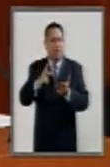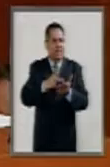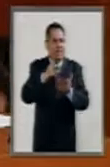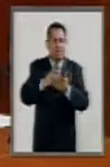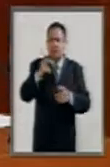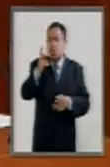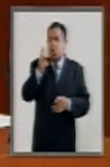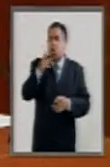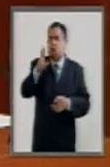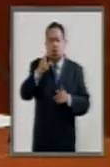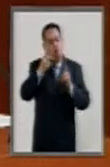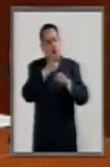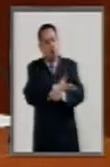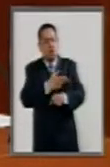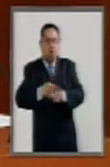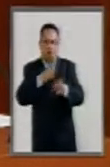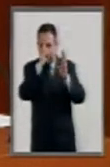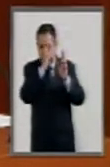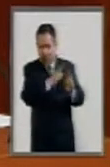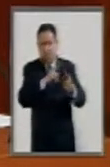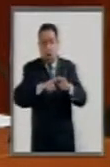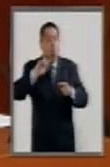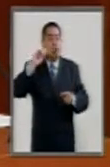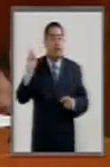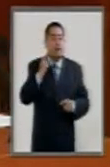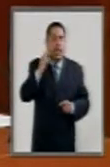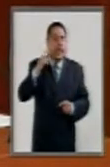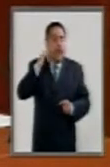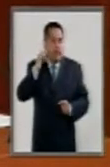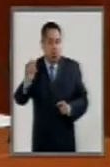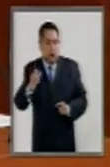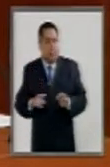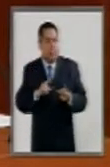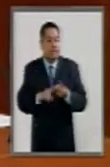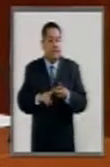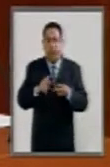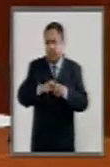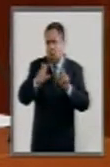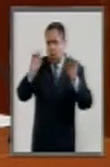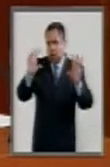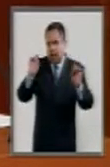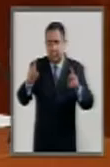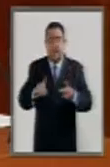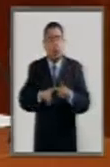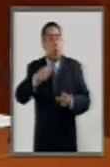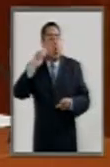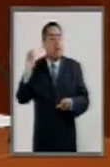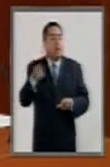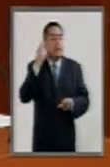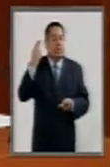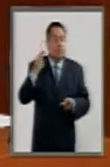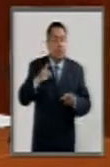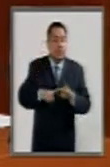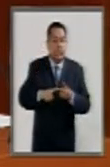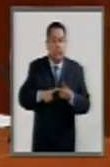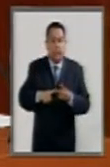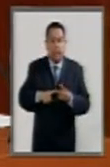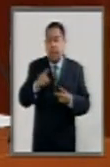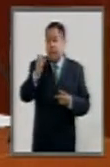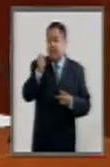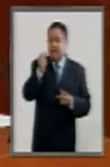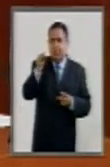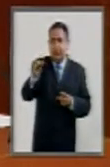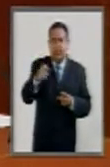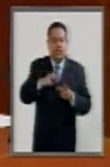honoris causa por parte de la Universidad de California en Los Ángeles, la Universidad de San Francis